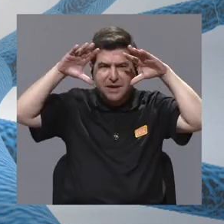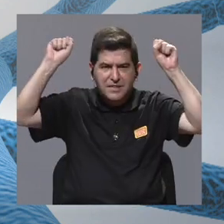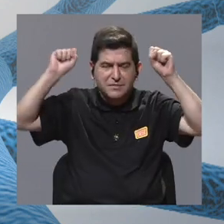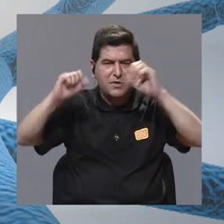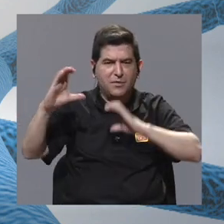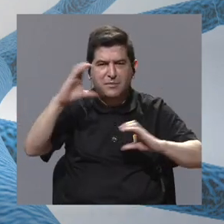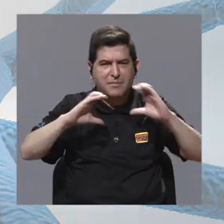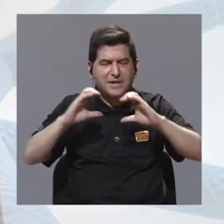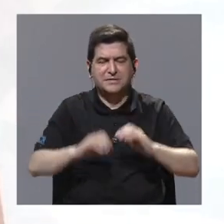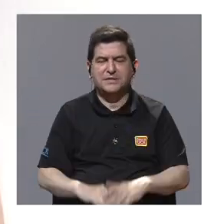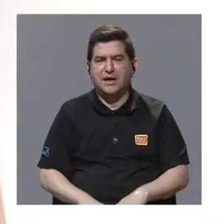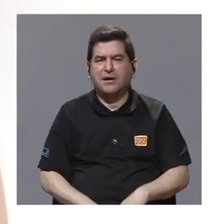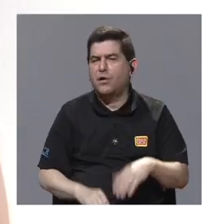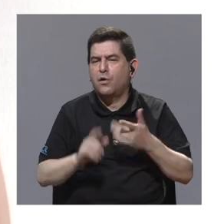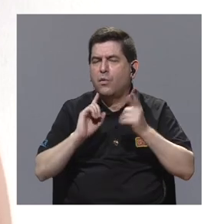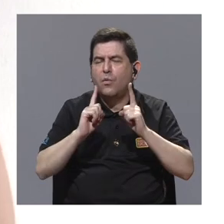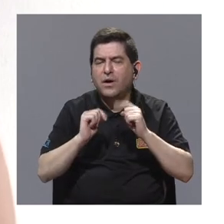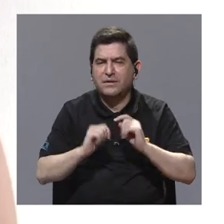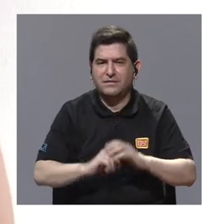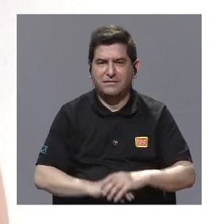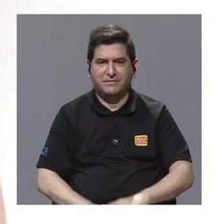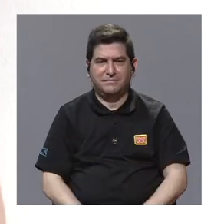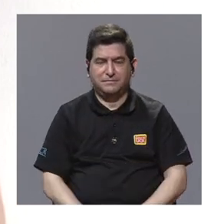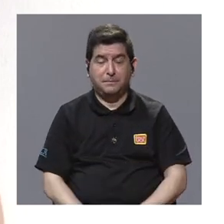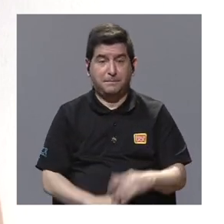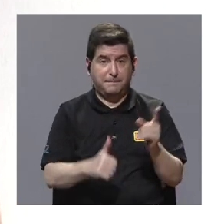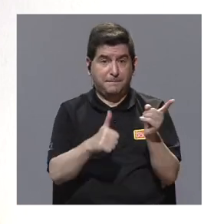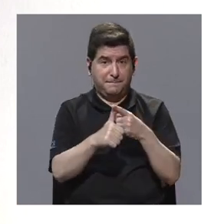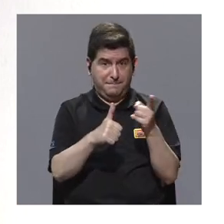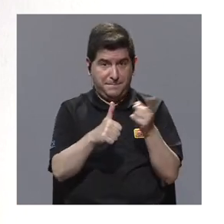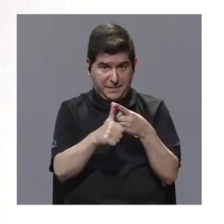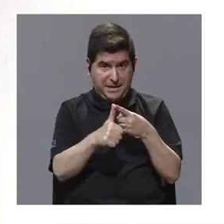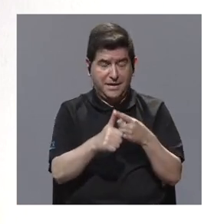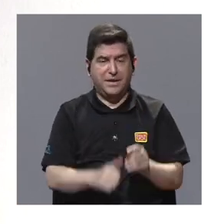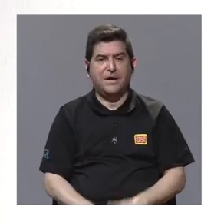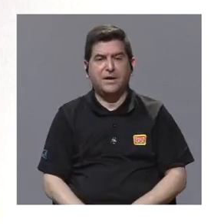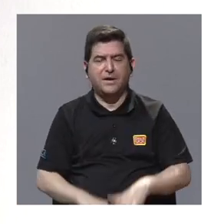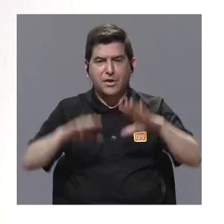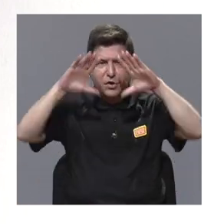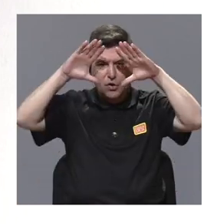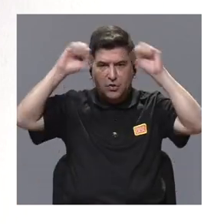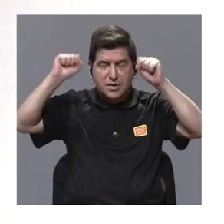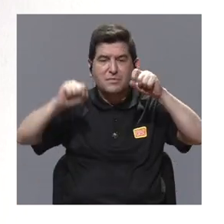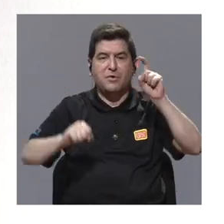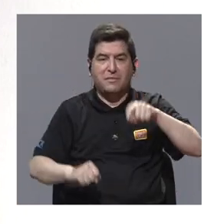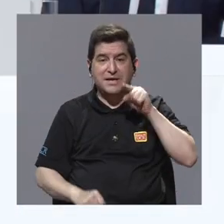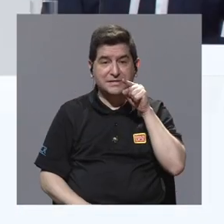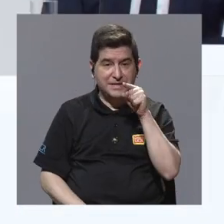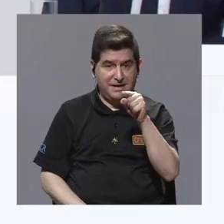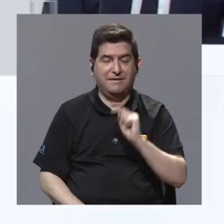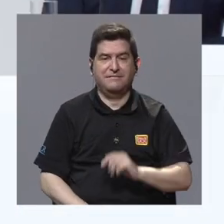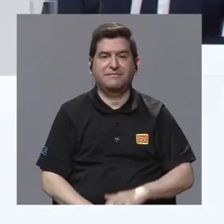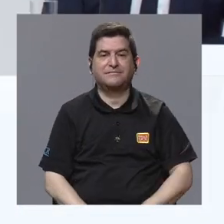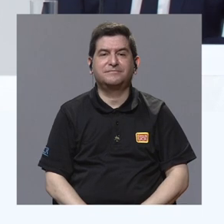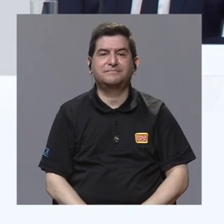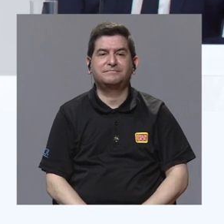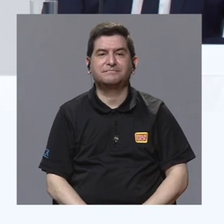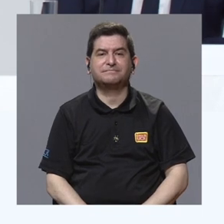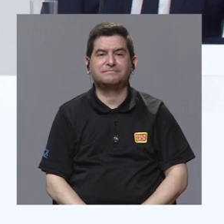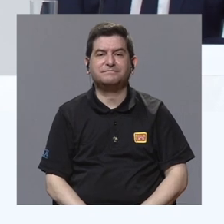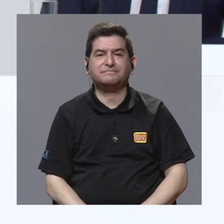científica? Bueno, lo primero que les diría es que la diplomacia los necesita y